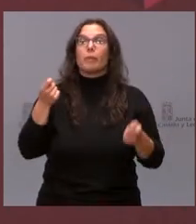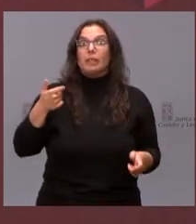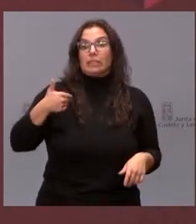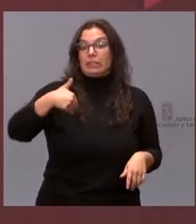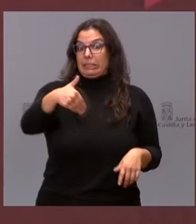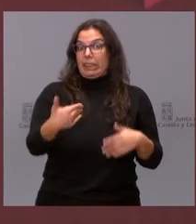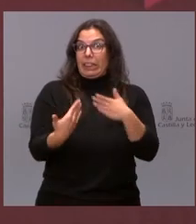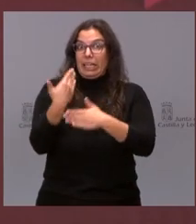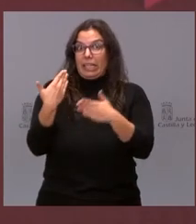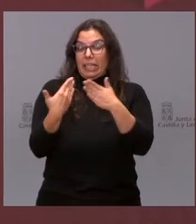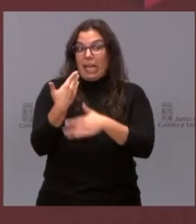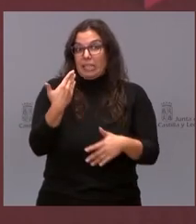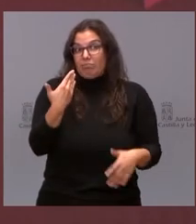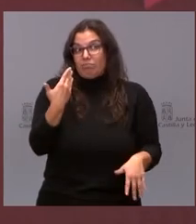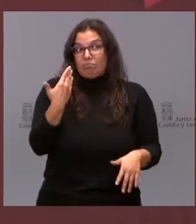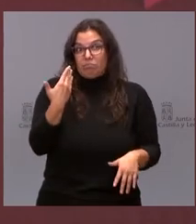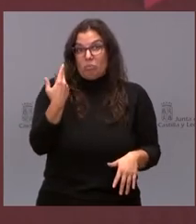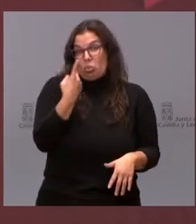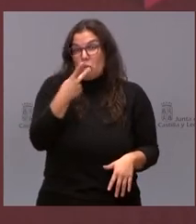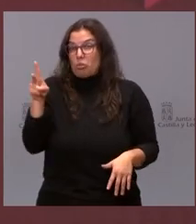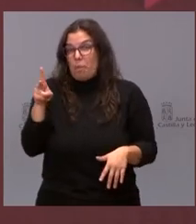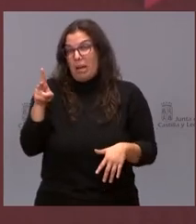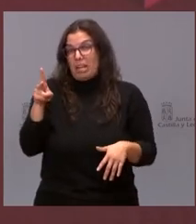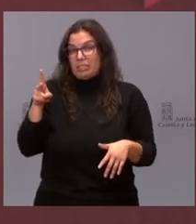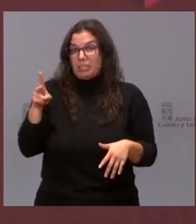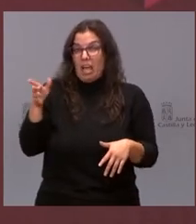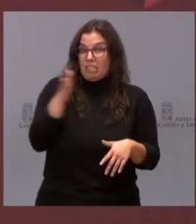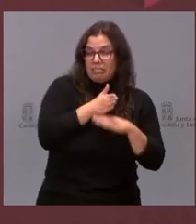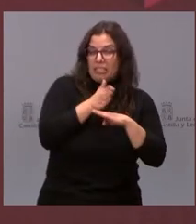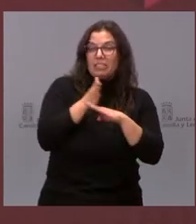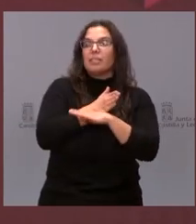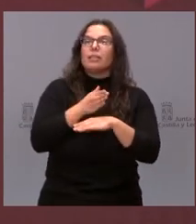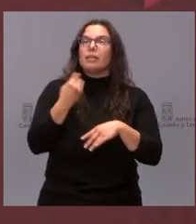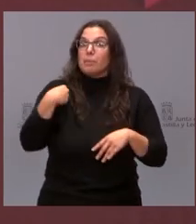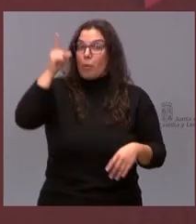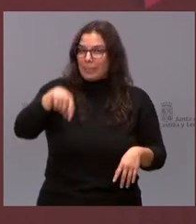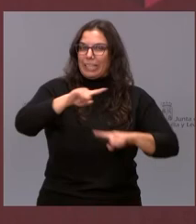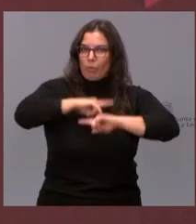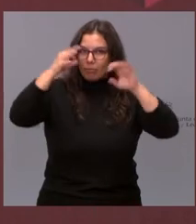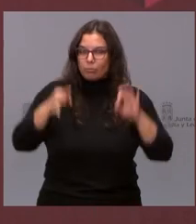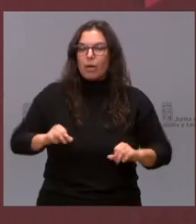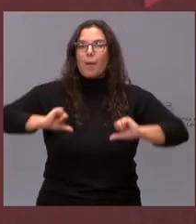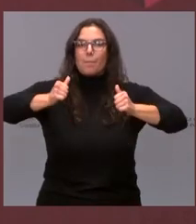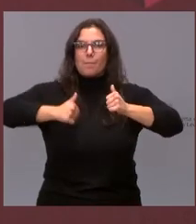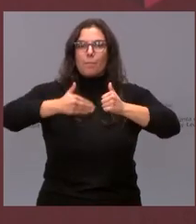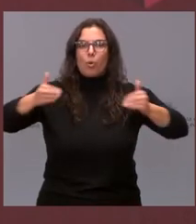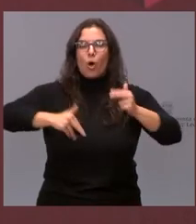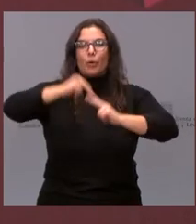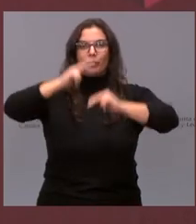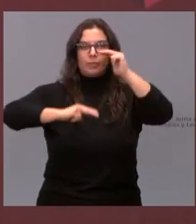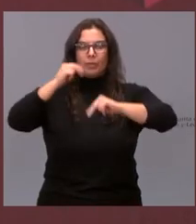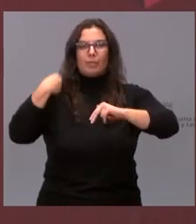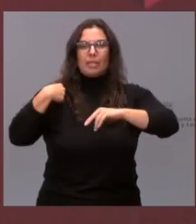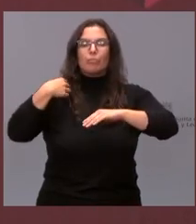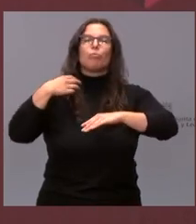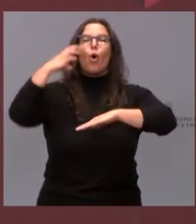pocos días, en menos de dos semanas, siempre al menos dentro de este mes, comenzarán las obras de las cúpulas de la energía.